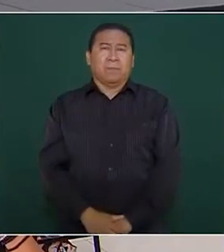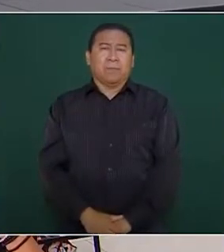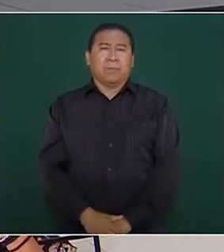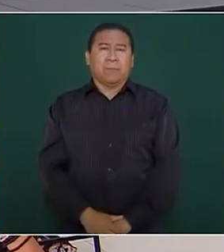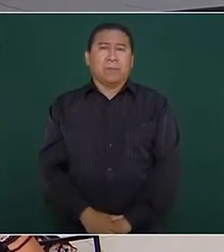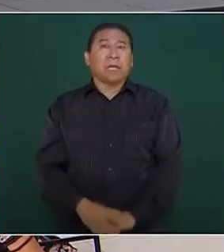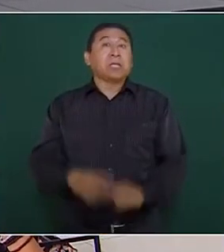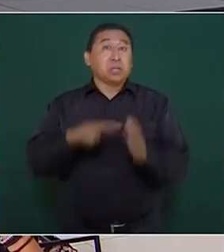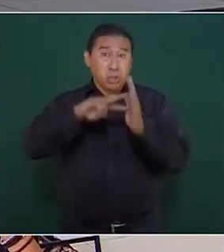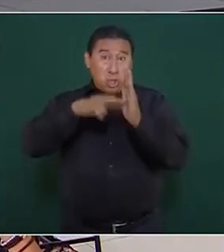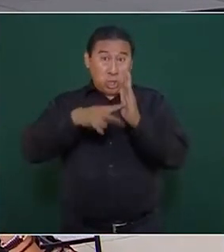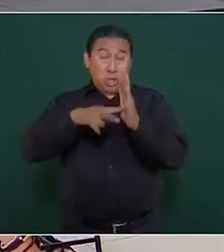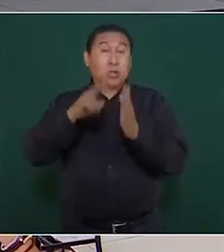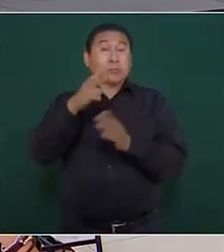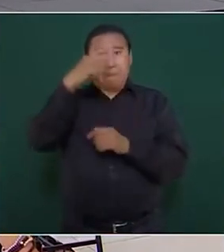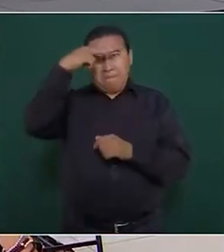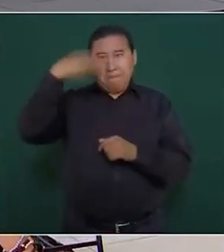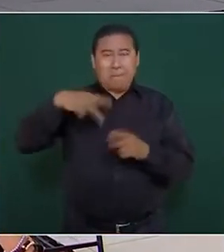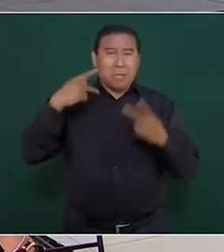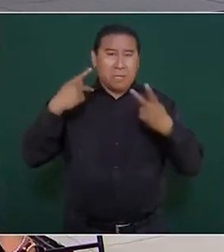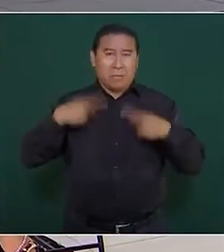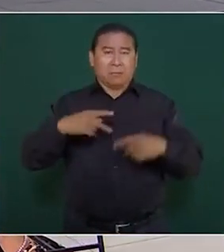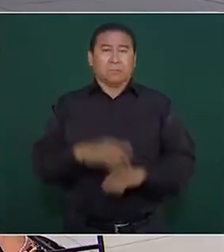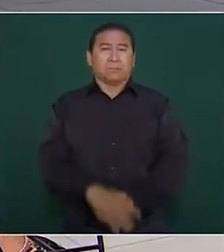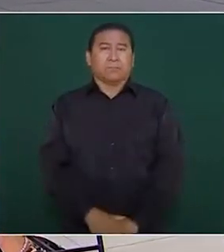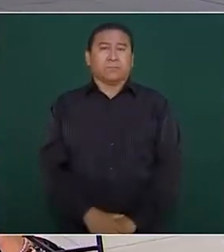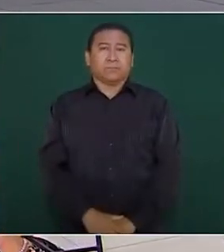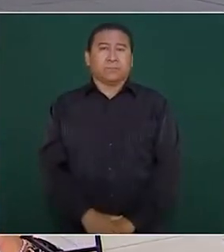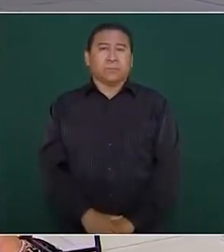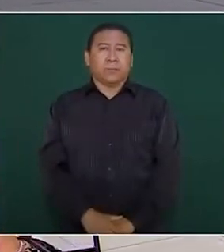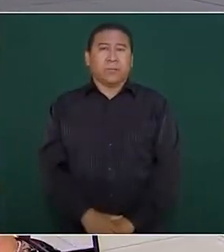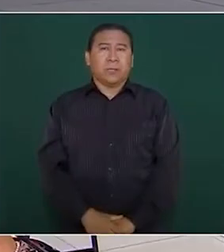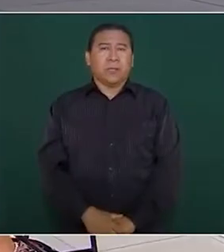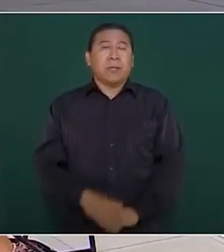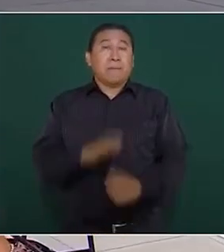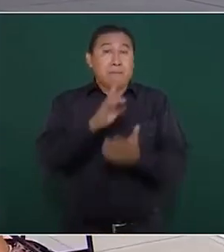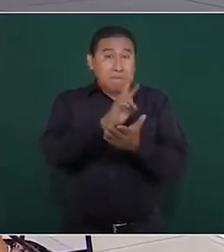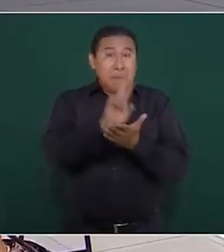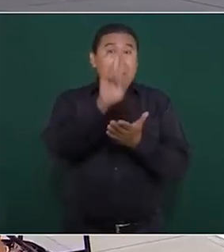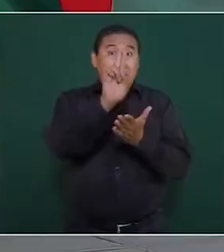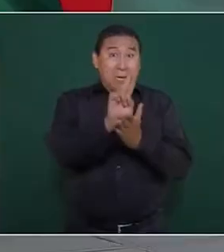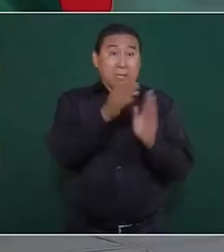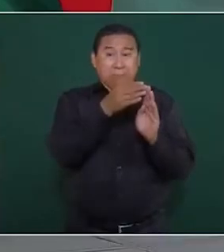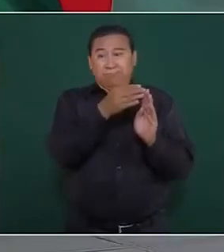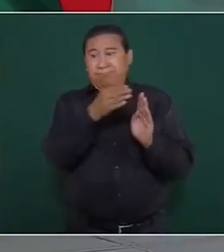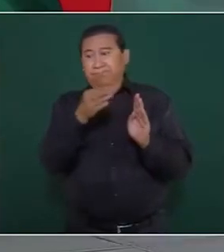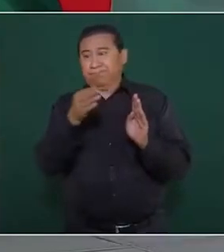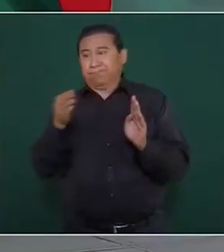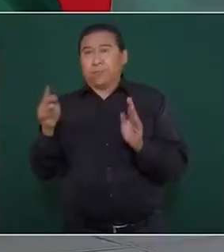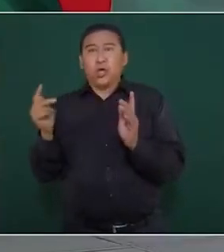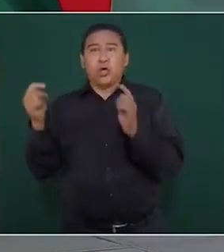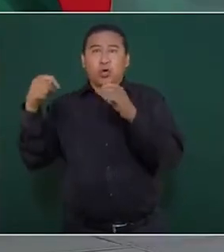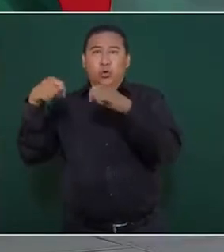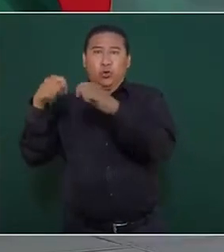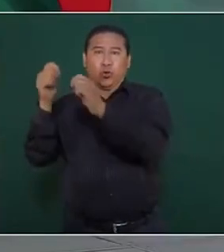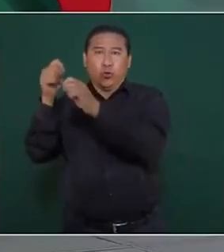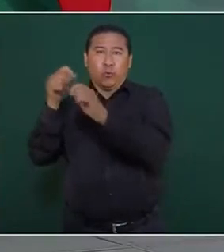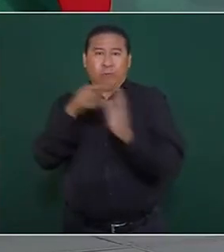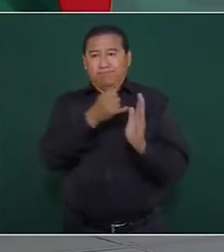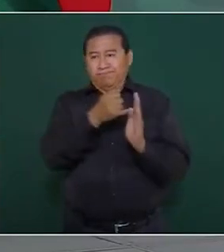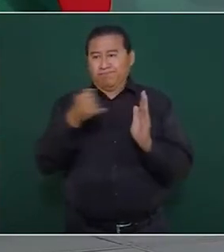Ingenieros militares, y lo mismo de Bacalar a Tulum, ya se está